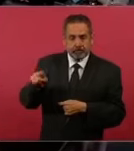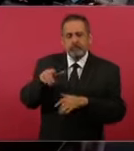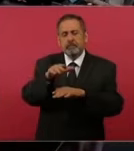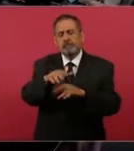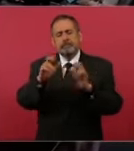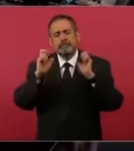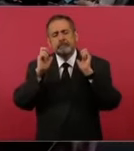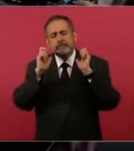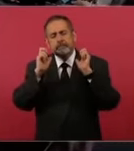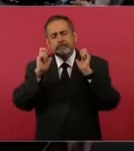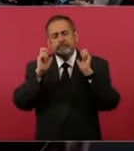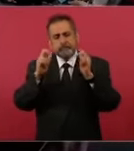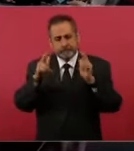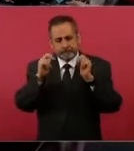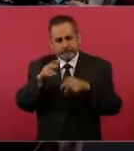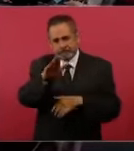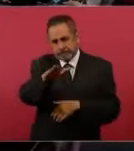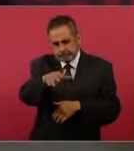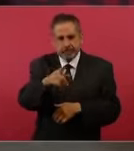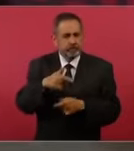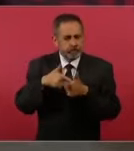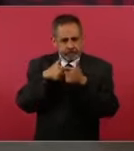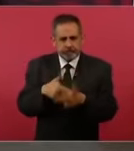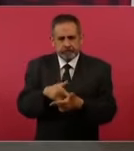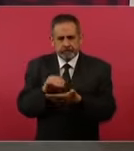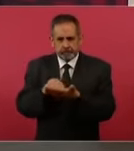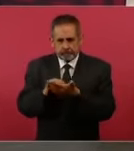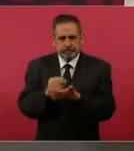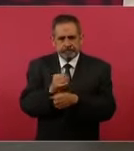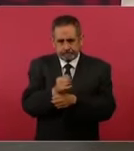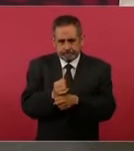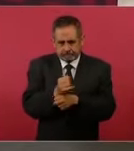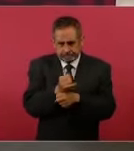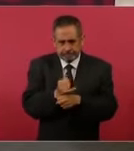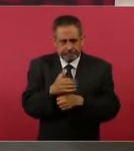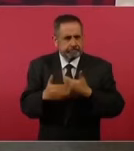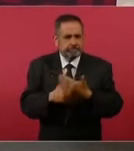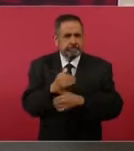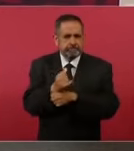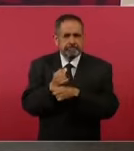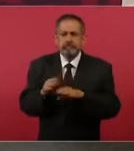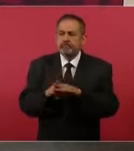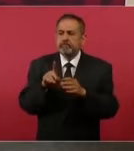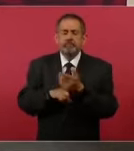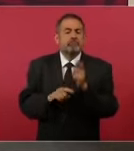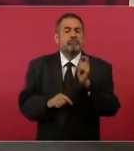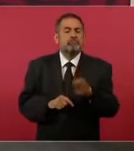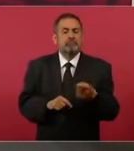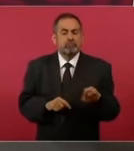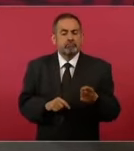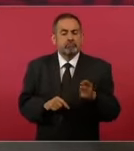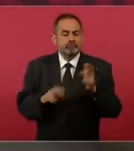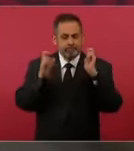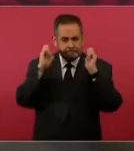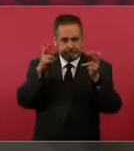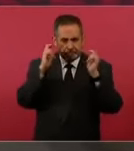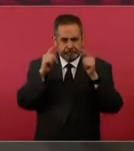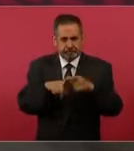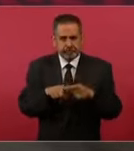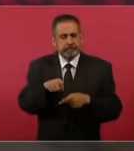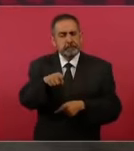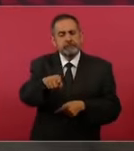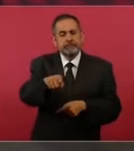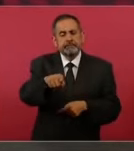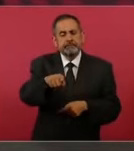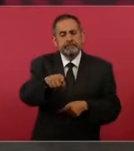Chiapas, seguimos en la investigación, en el caso de Chiapas salieron